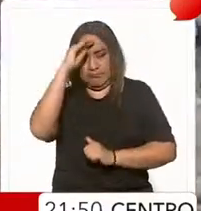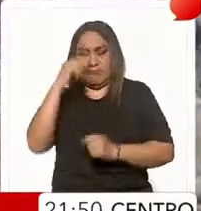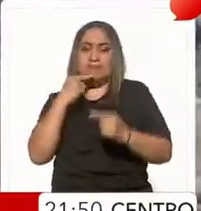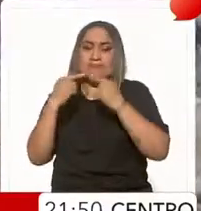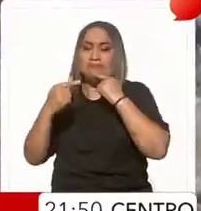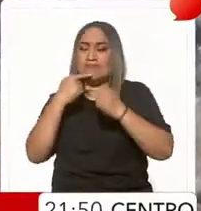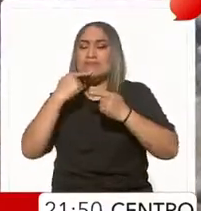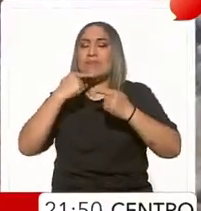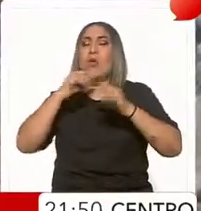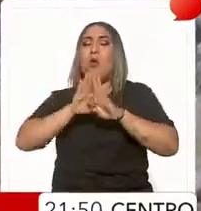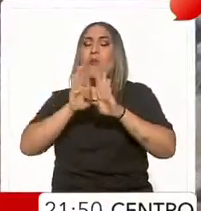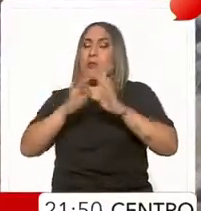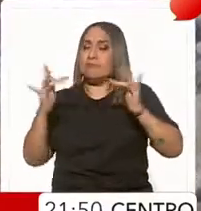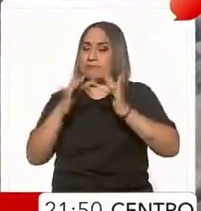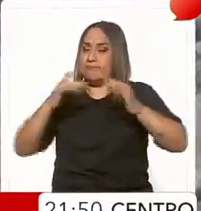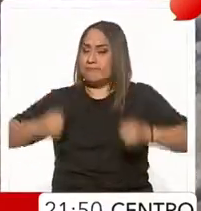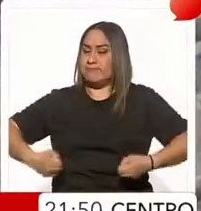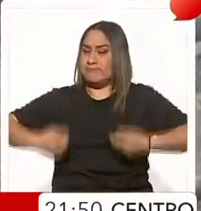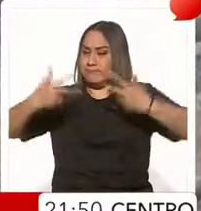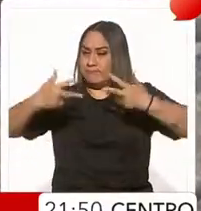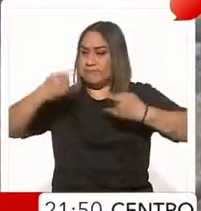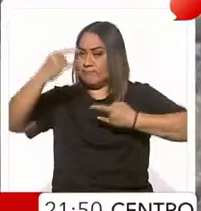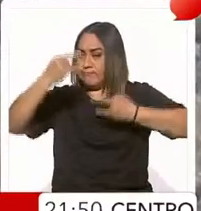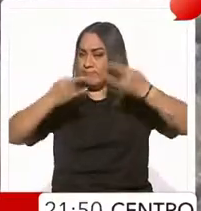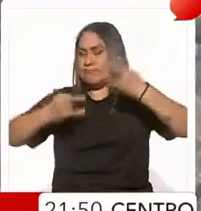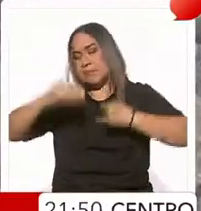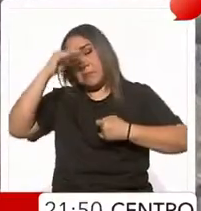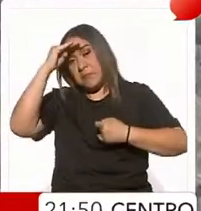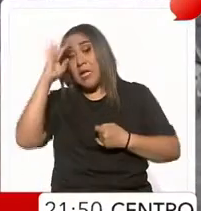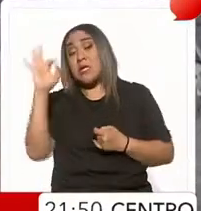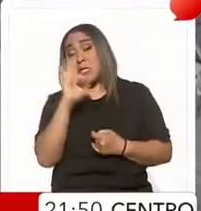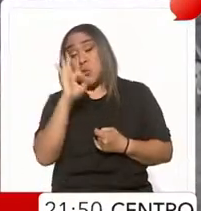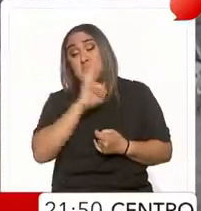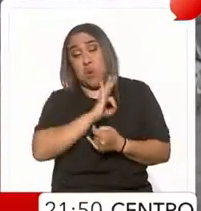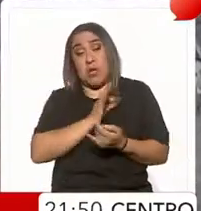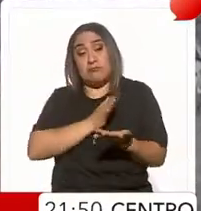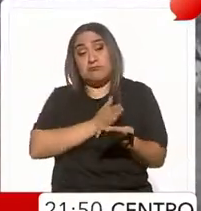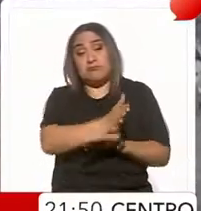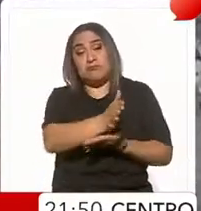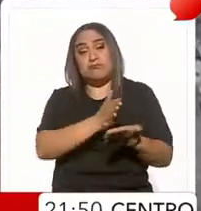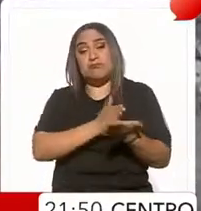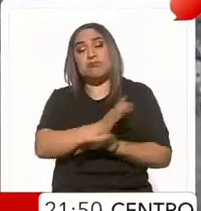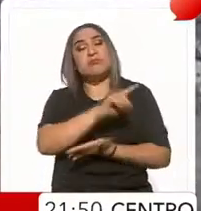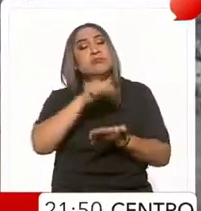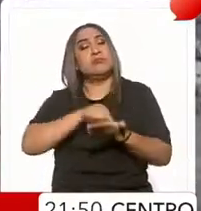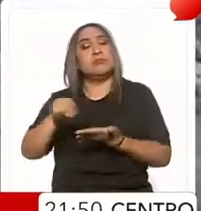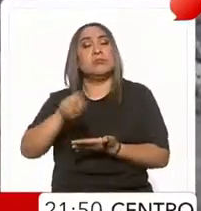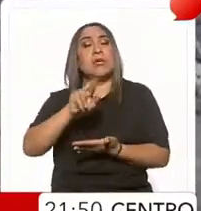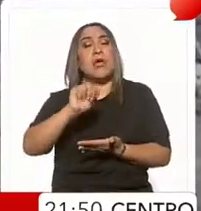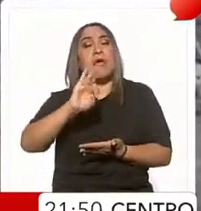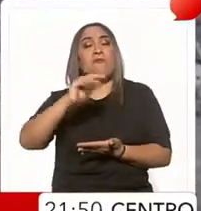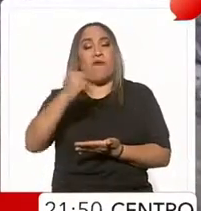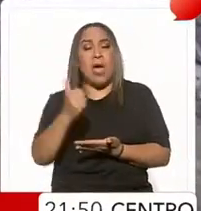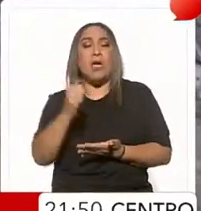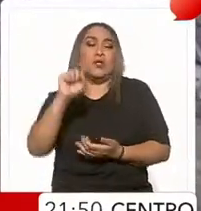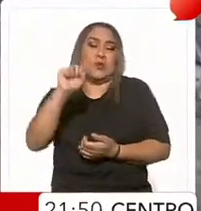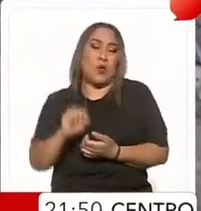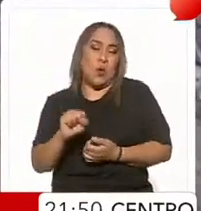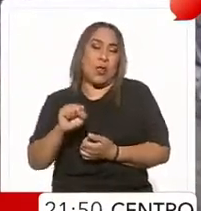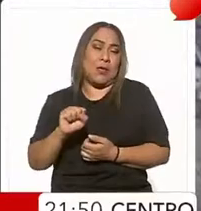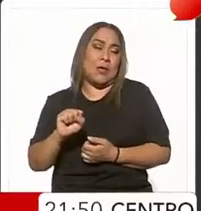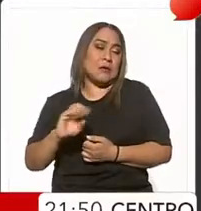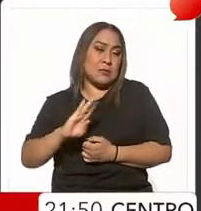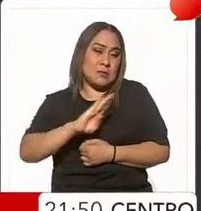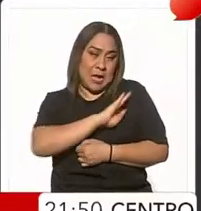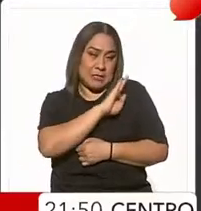virtual de alto nivel para abordar el tema de una eventual incursión terrestre en la ciudad de Rafah al sur de Gaza y pese a